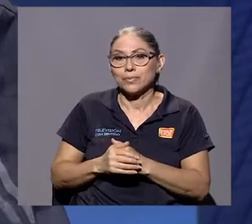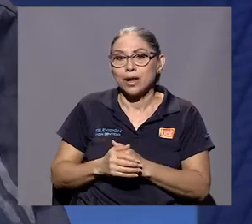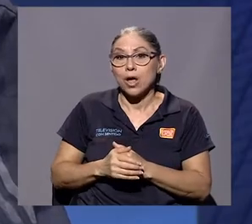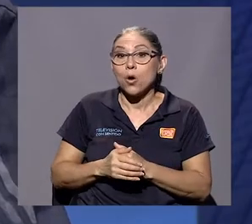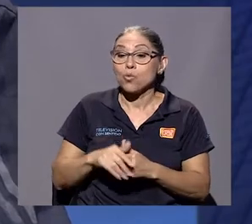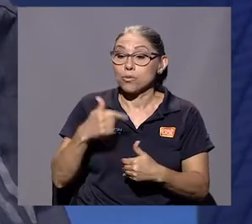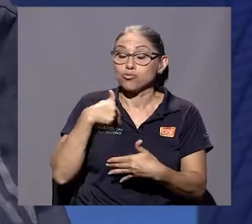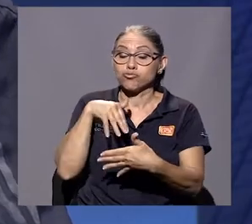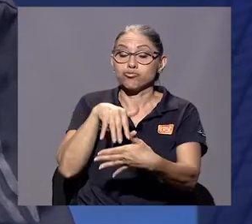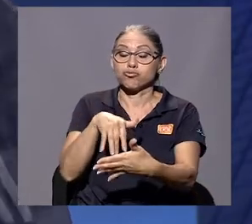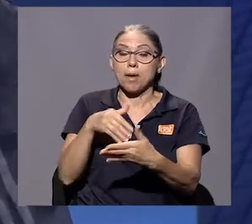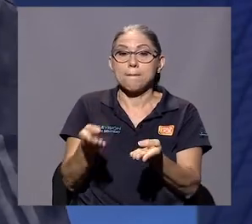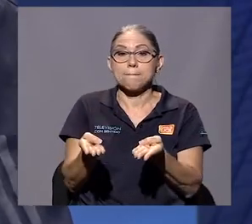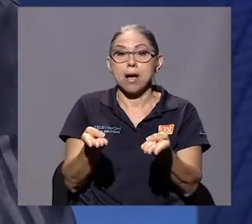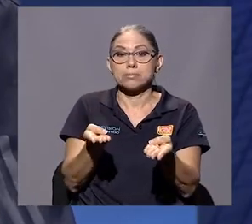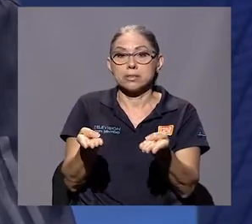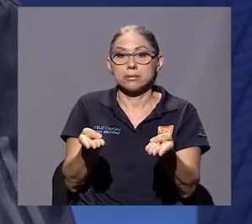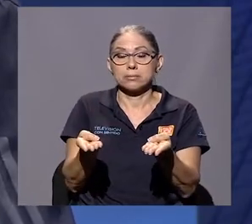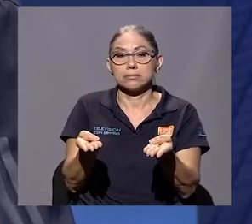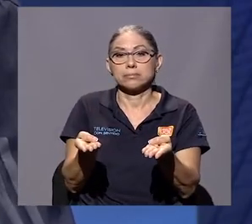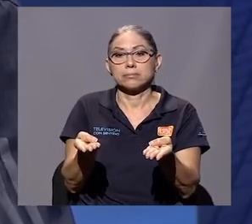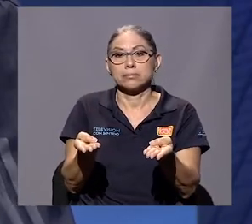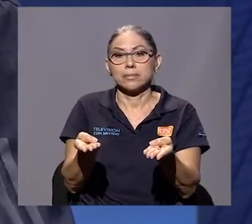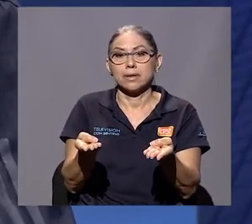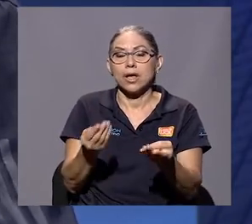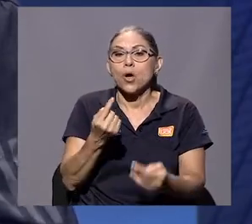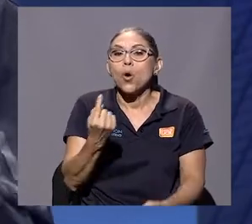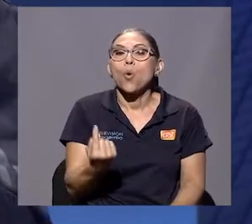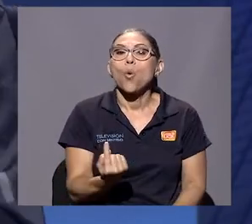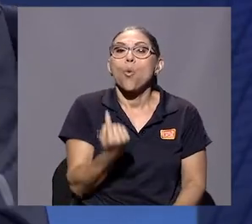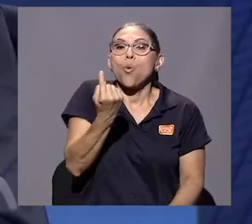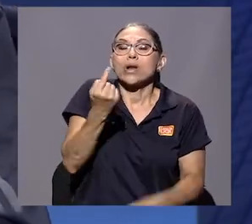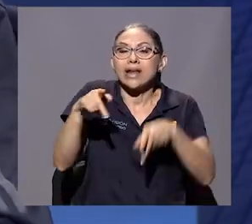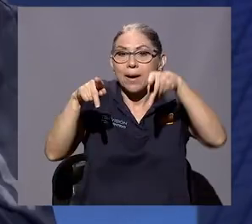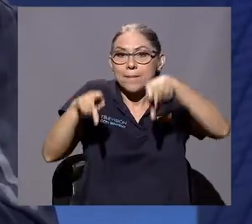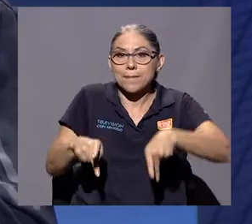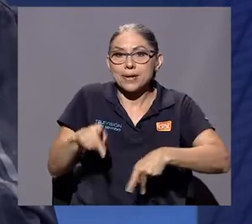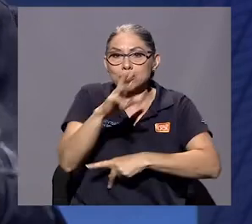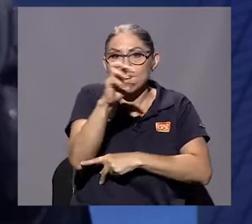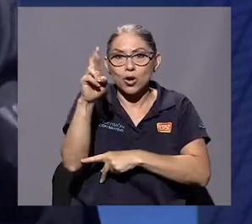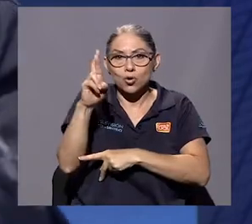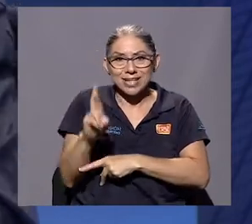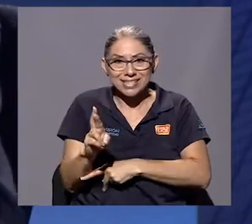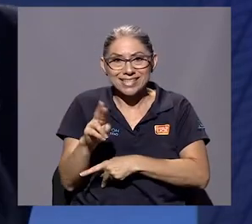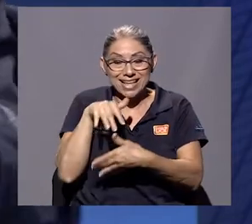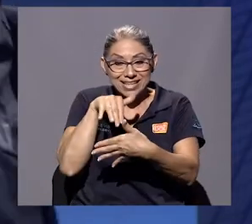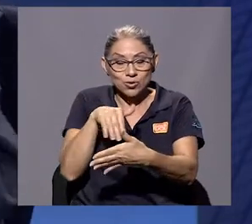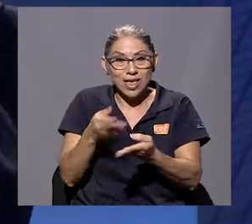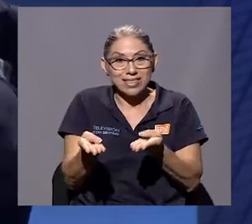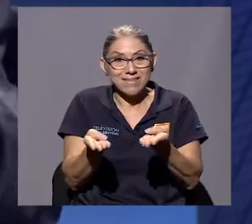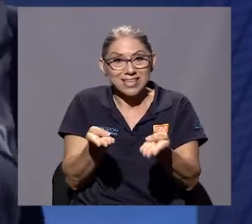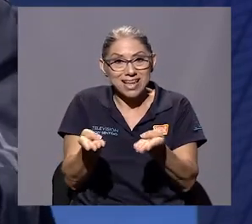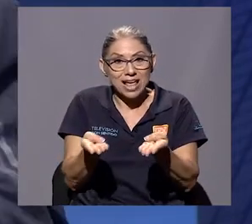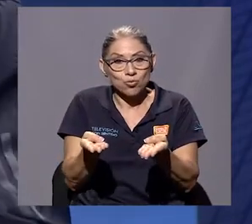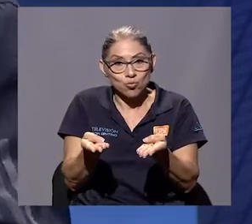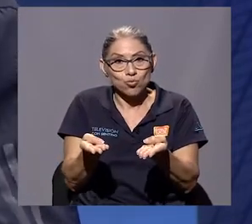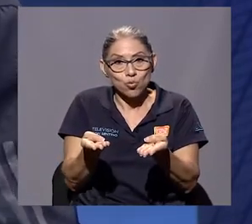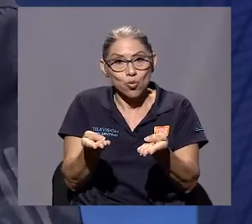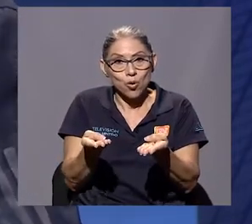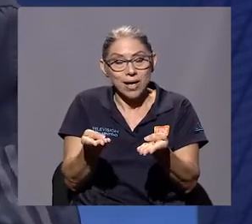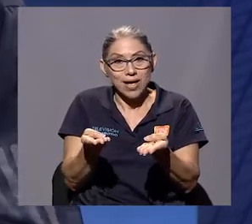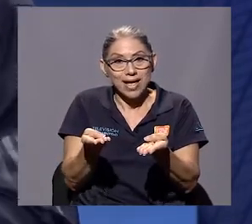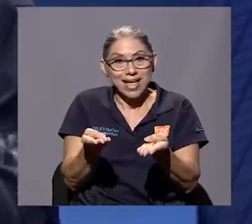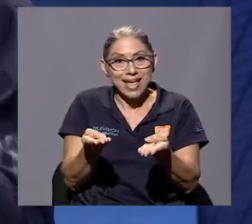Para el bachillerato, el único costarricense estudiante de bachillerato, bueno, que se presentaba al